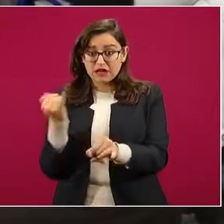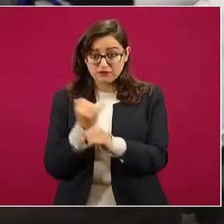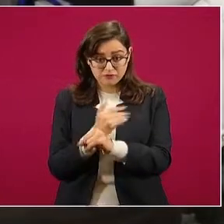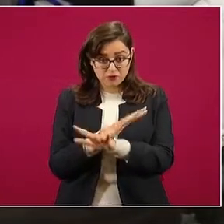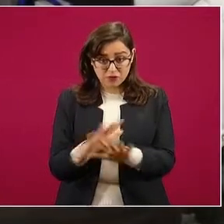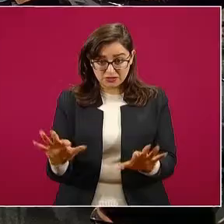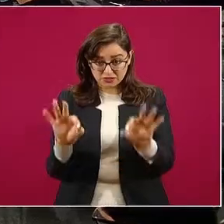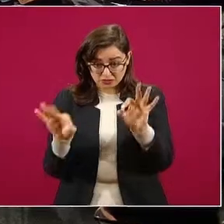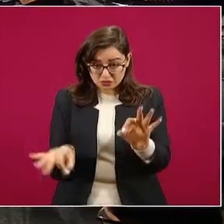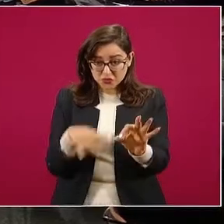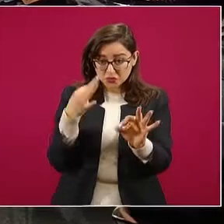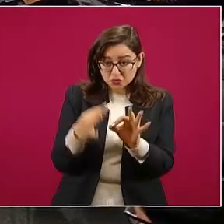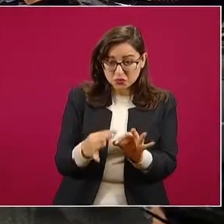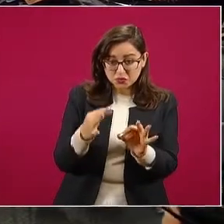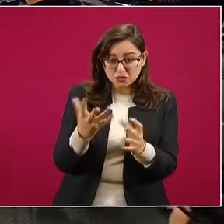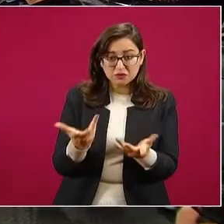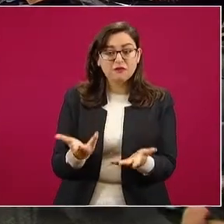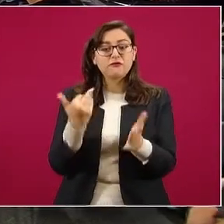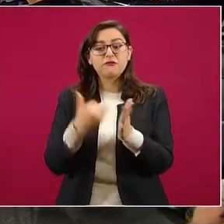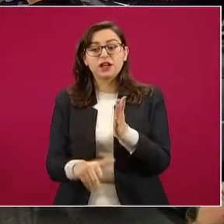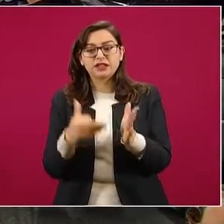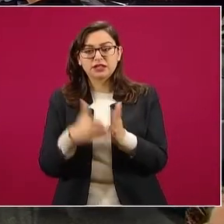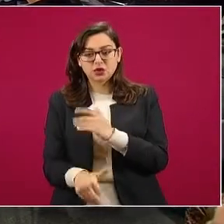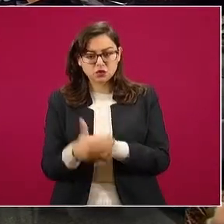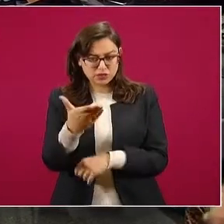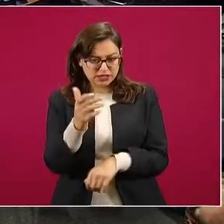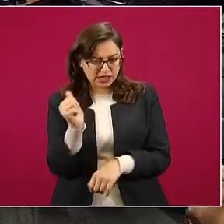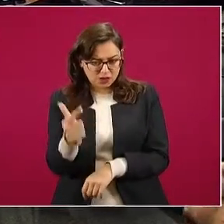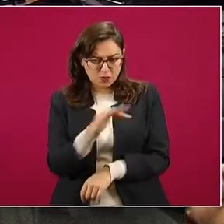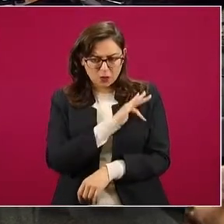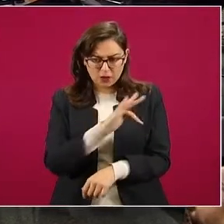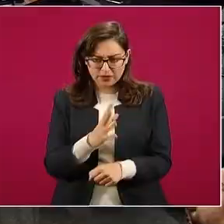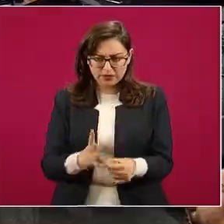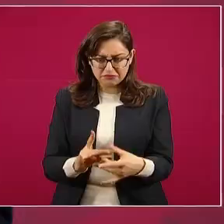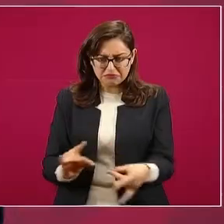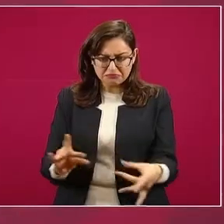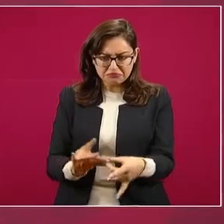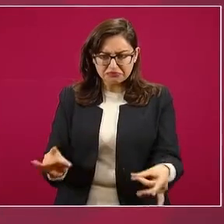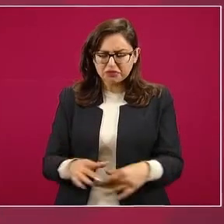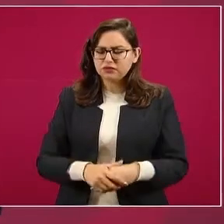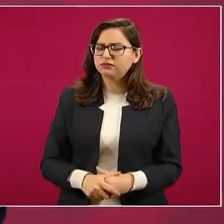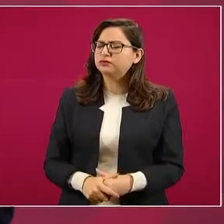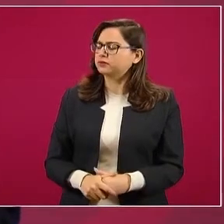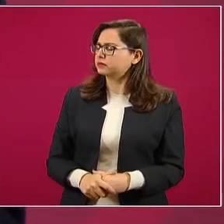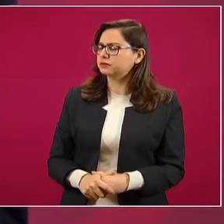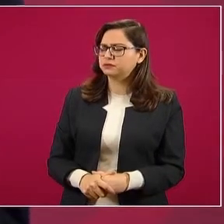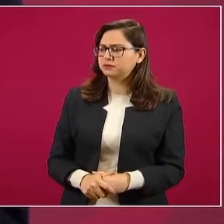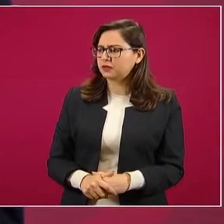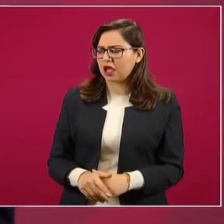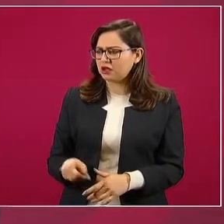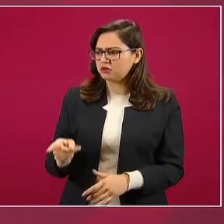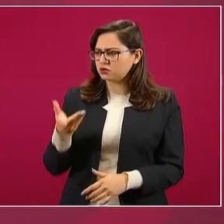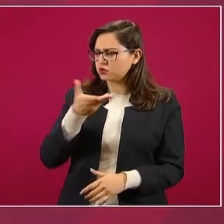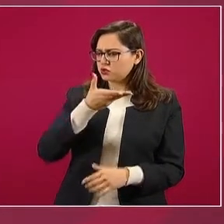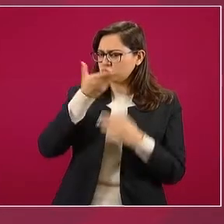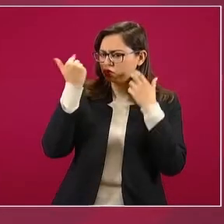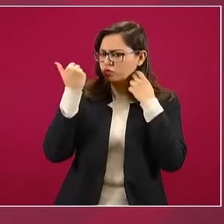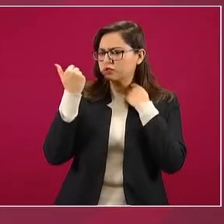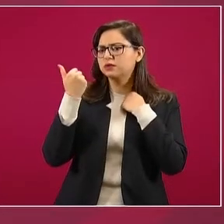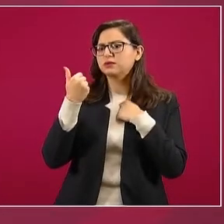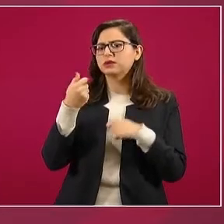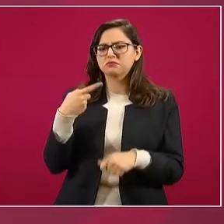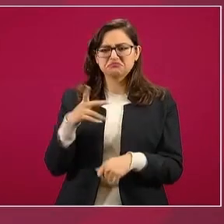impactos ambientales y sociales. ¿Tiene usted información al respecto? No, pero no hay problema en ese caso.